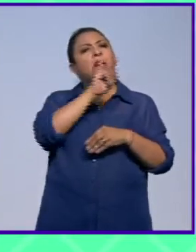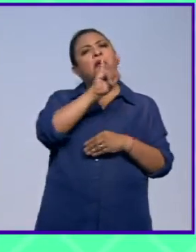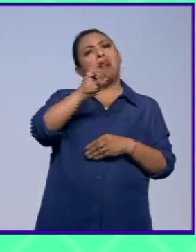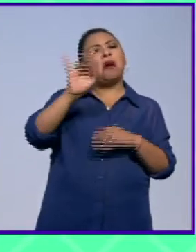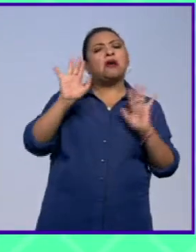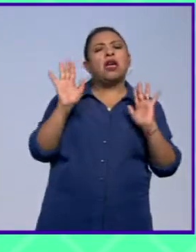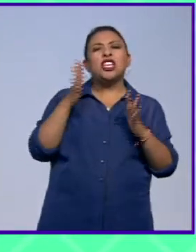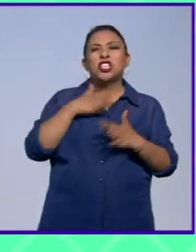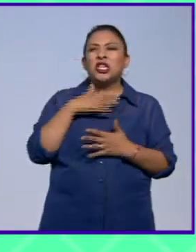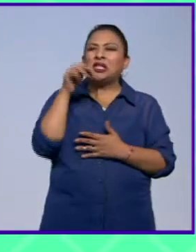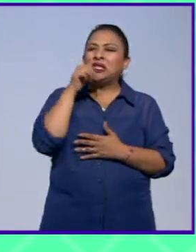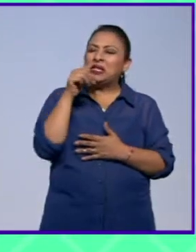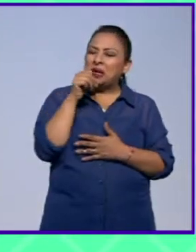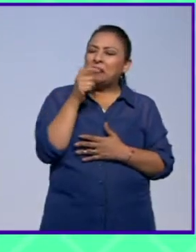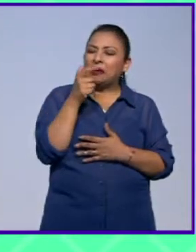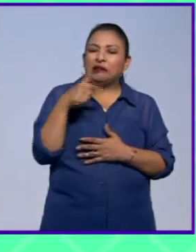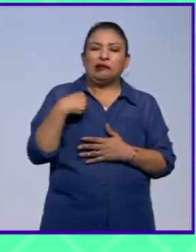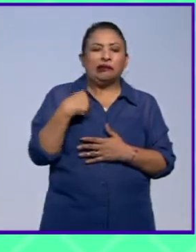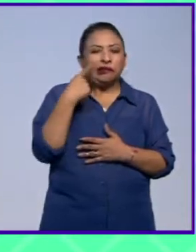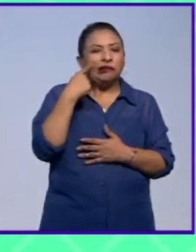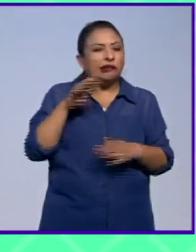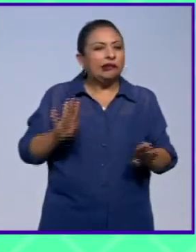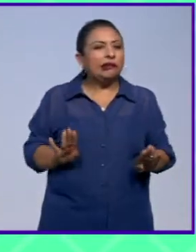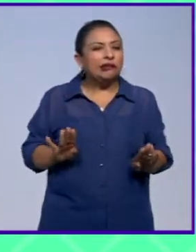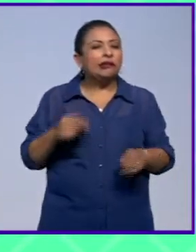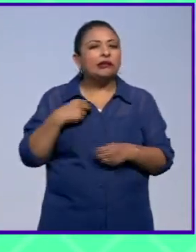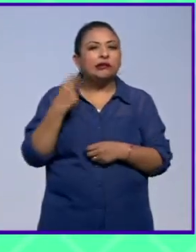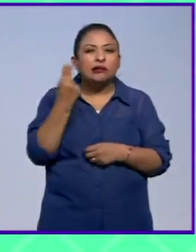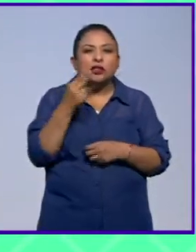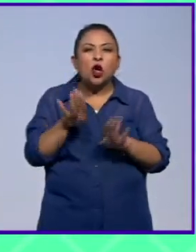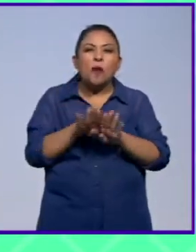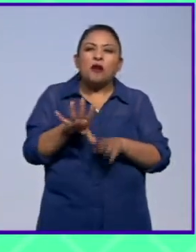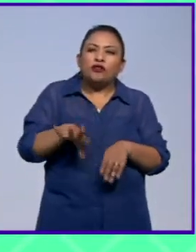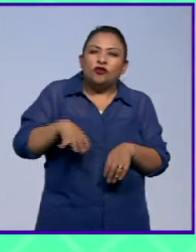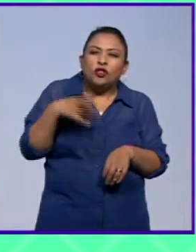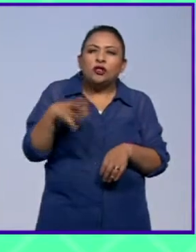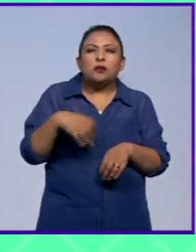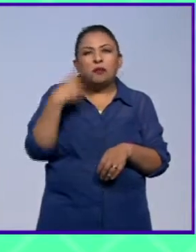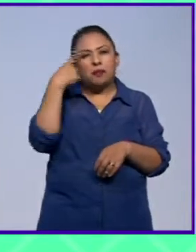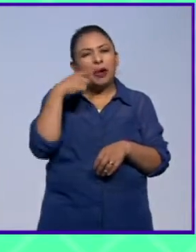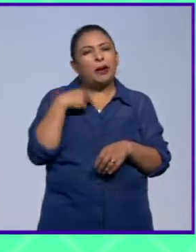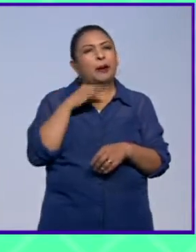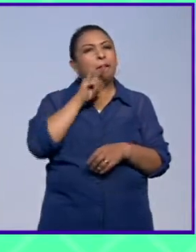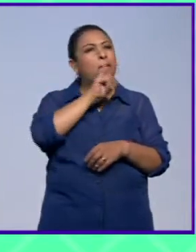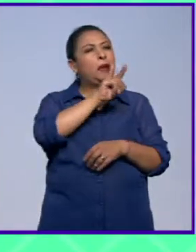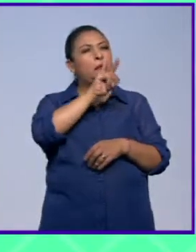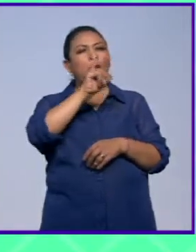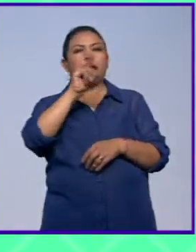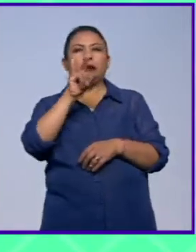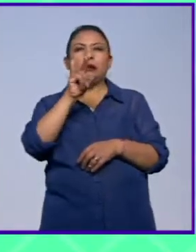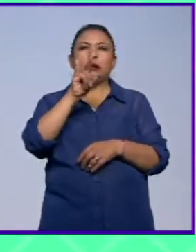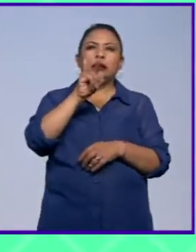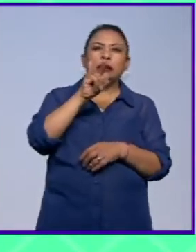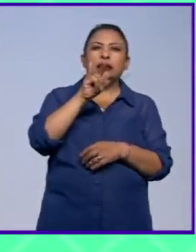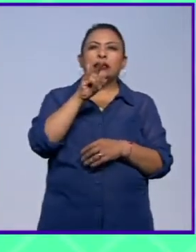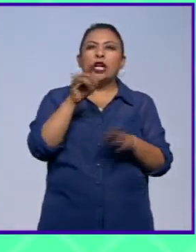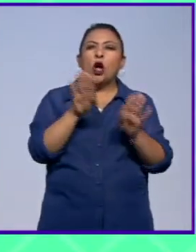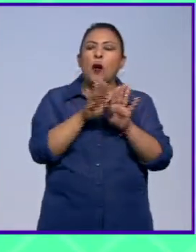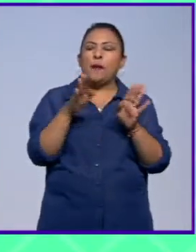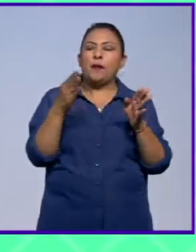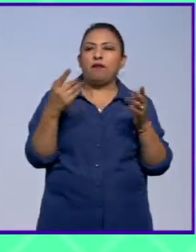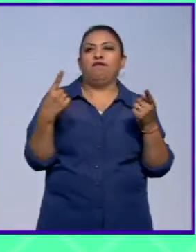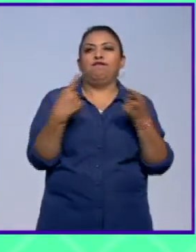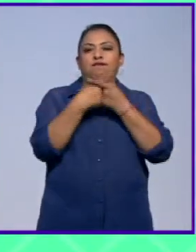casi siempre tengo que esforzarme. ¿Es una confrontación? Pues de alguna manera sí, es una